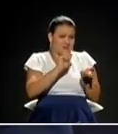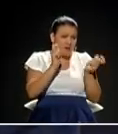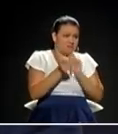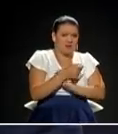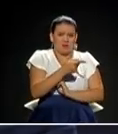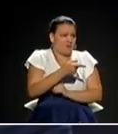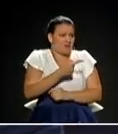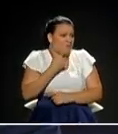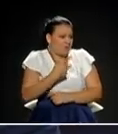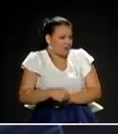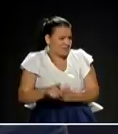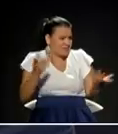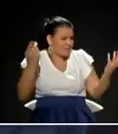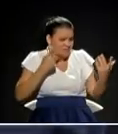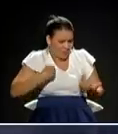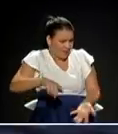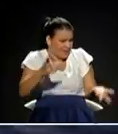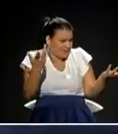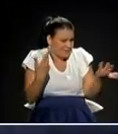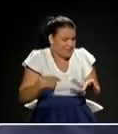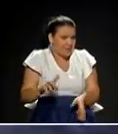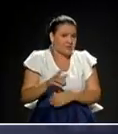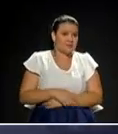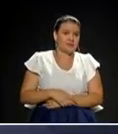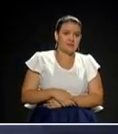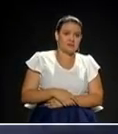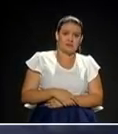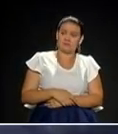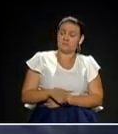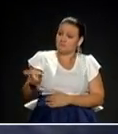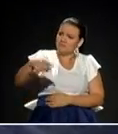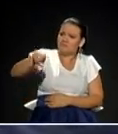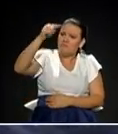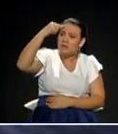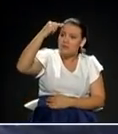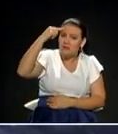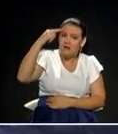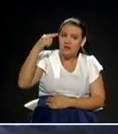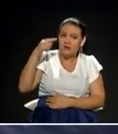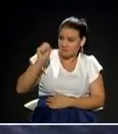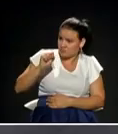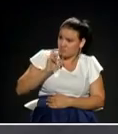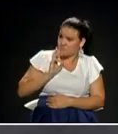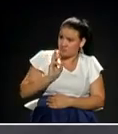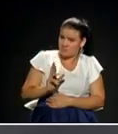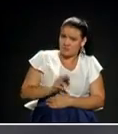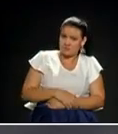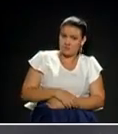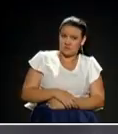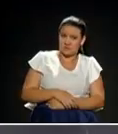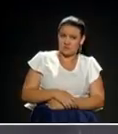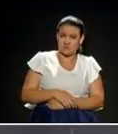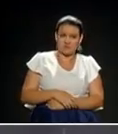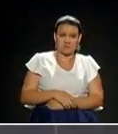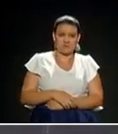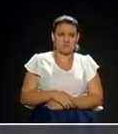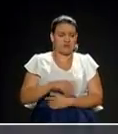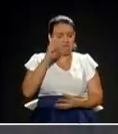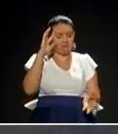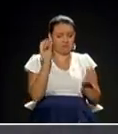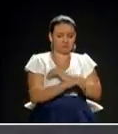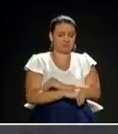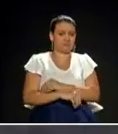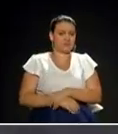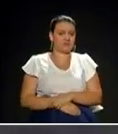él dijo. ¿Cómo va a cambiar el currículo? Si, ¿ustedes están de acuerdo? ¿Usted está de acuerdo? Vamos avanzando. No, no están de acuerdo. Entonces